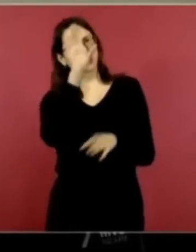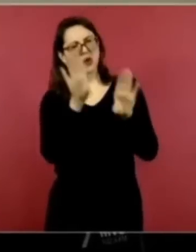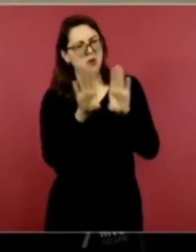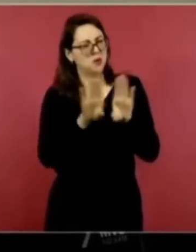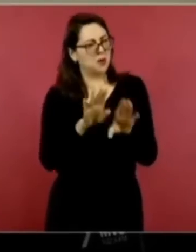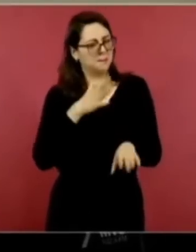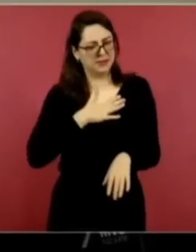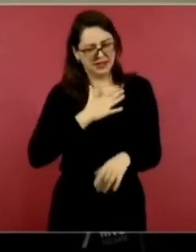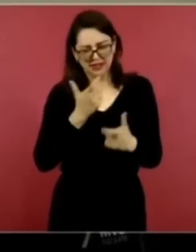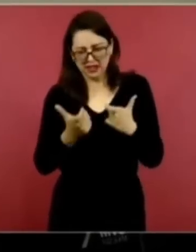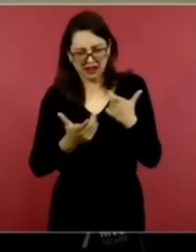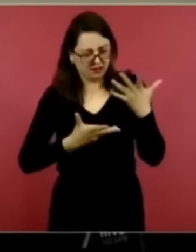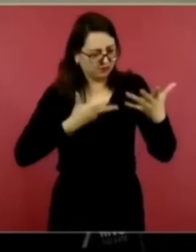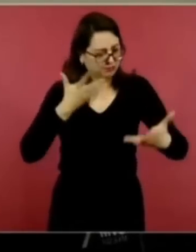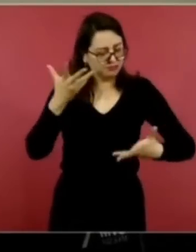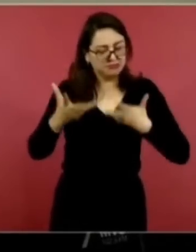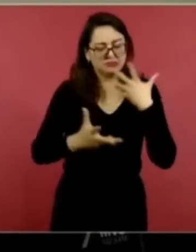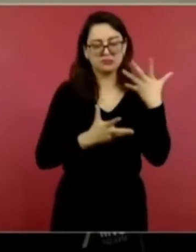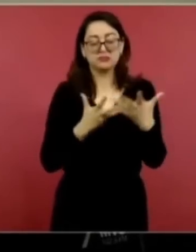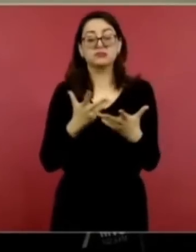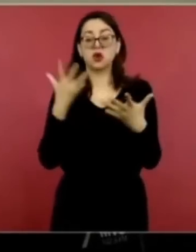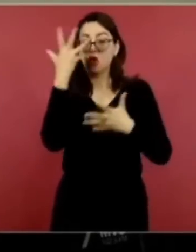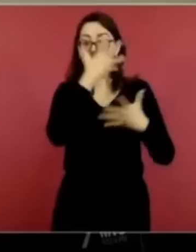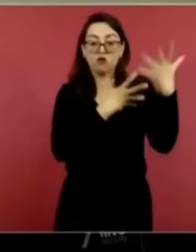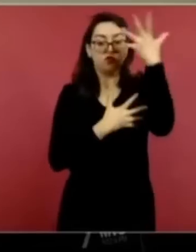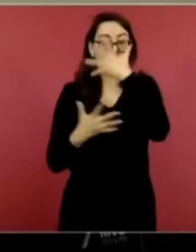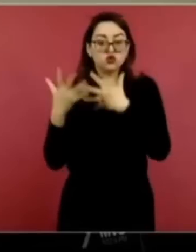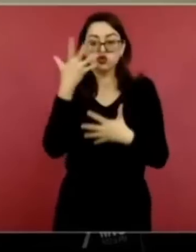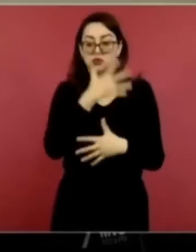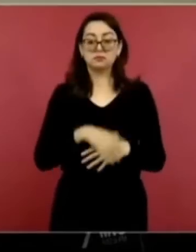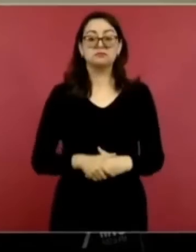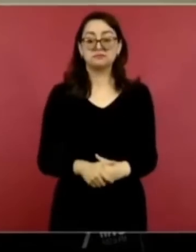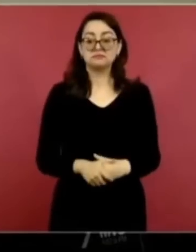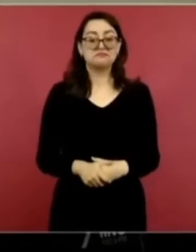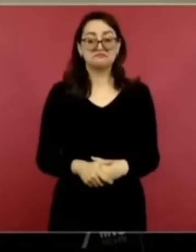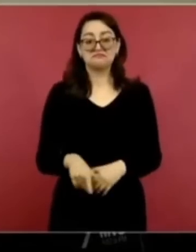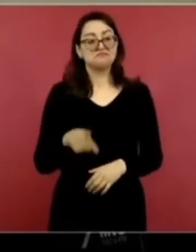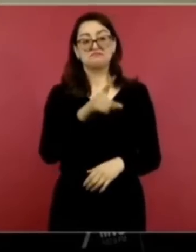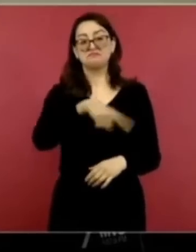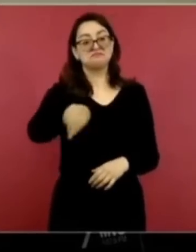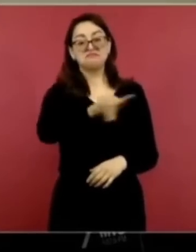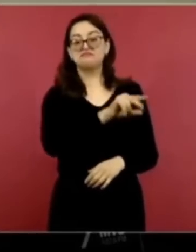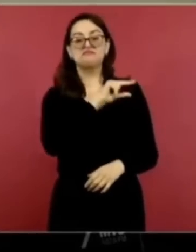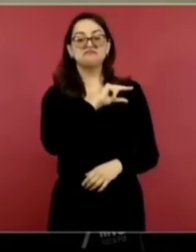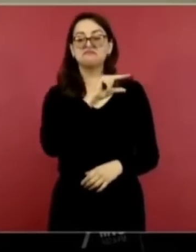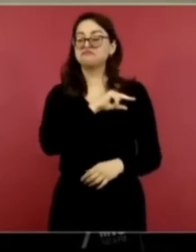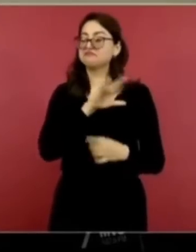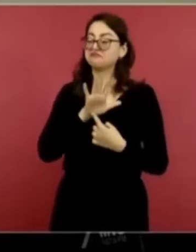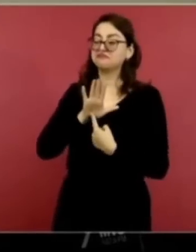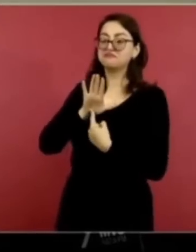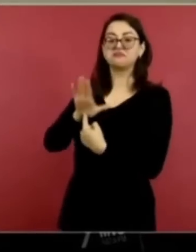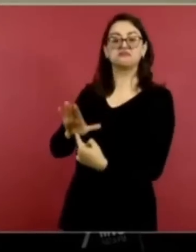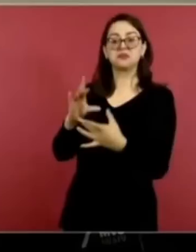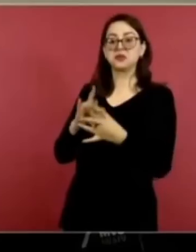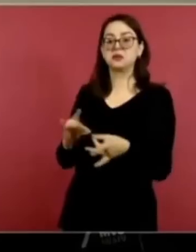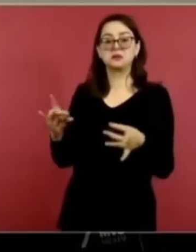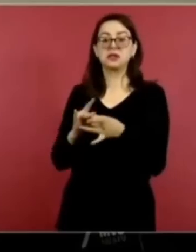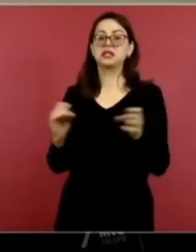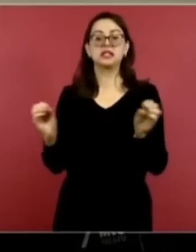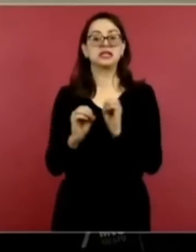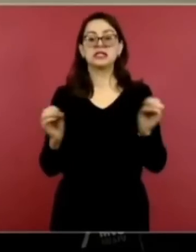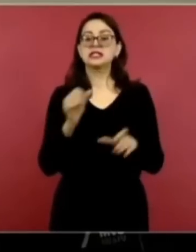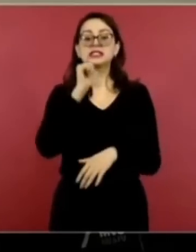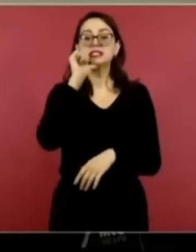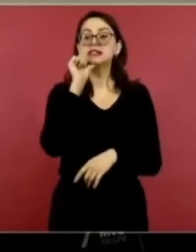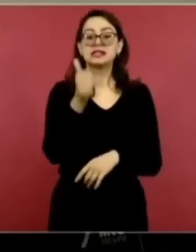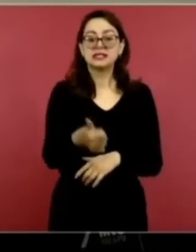¿Esto qué significa? Ya va a empezar a ponerse